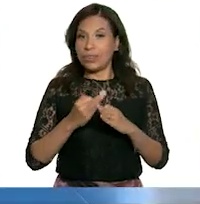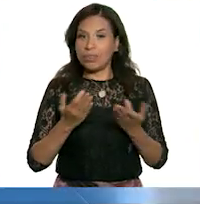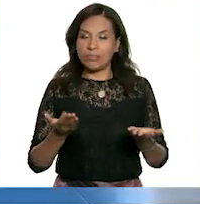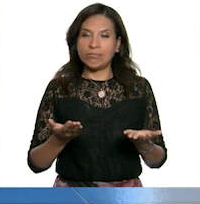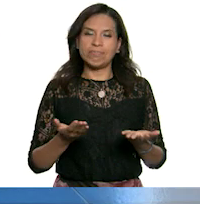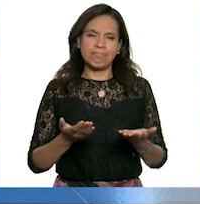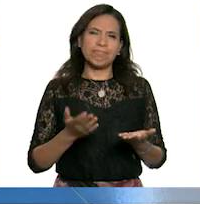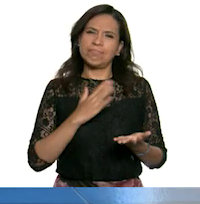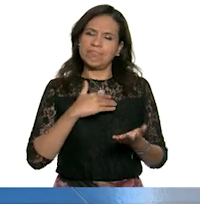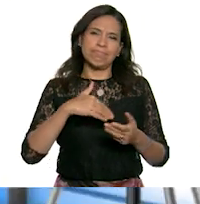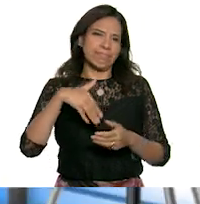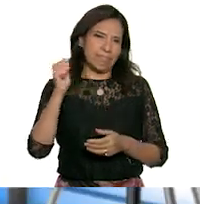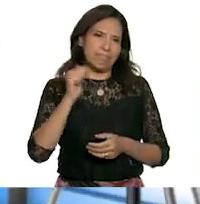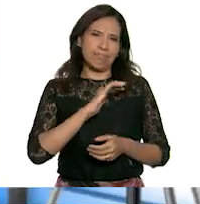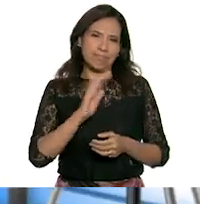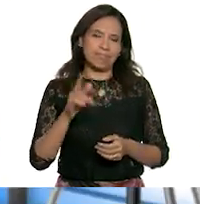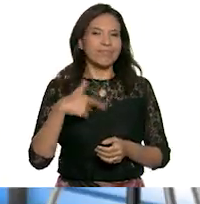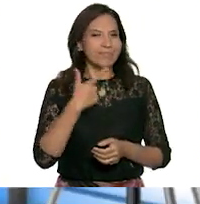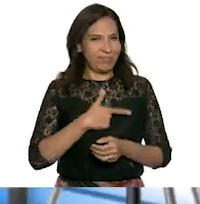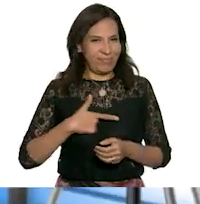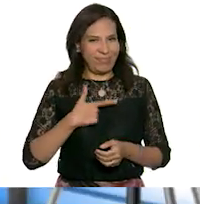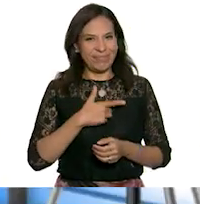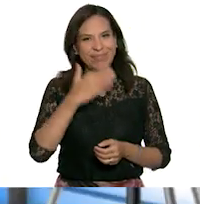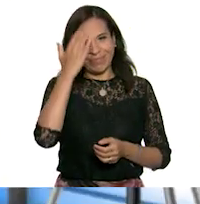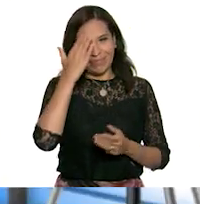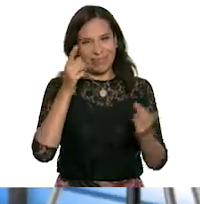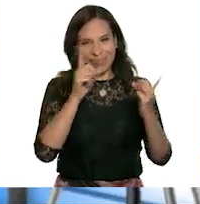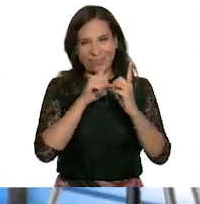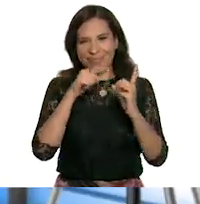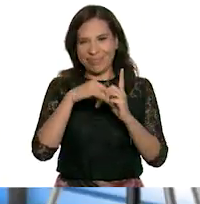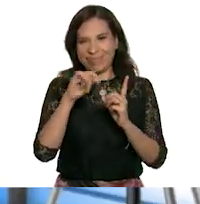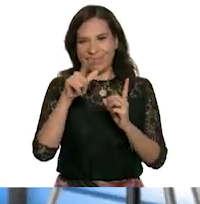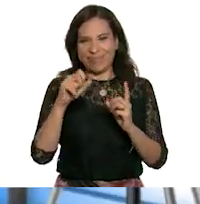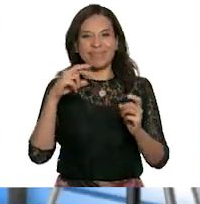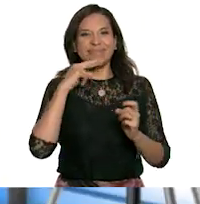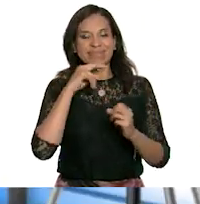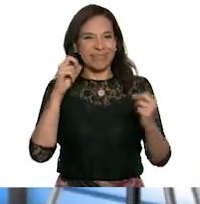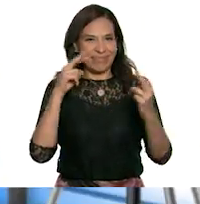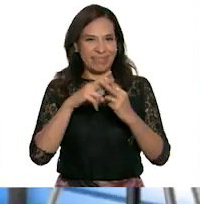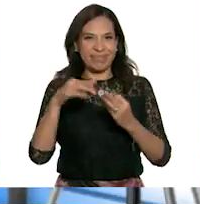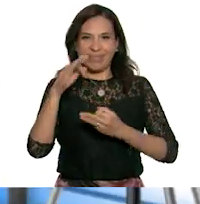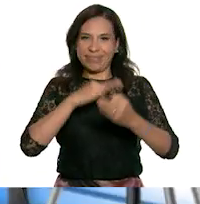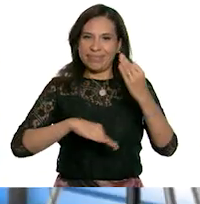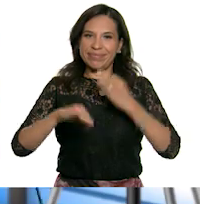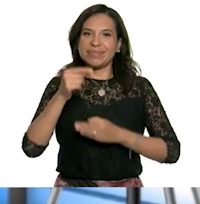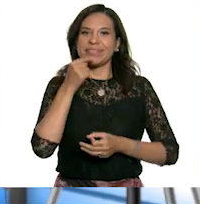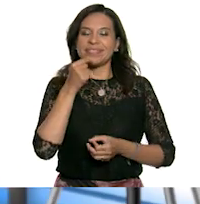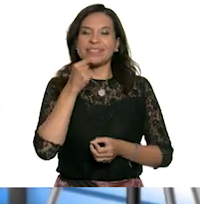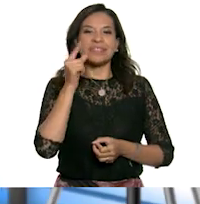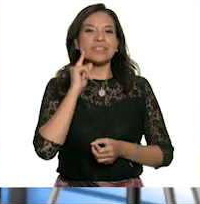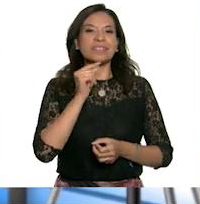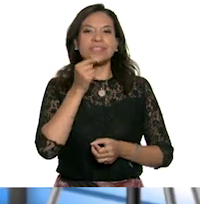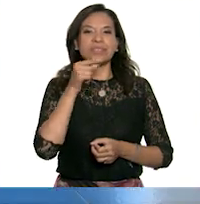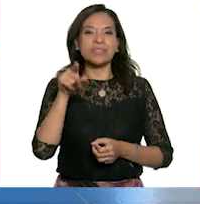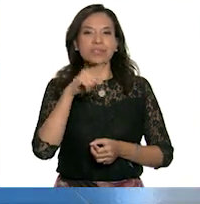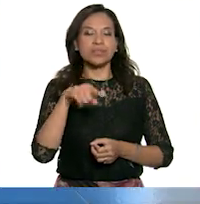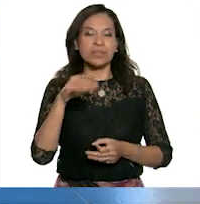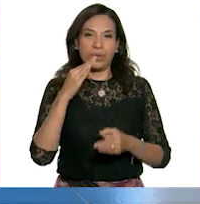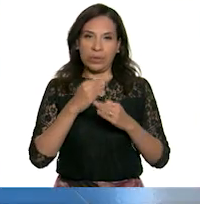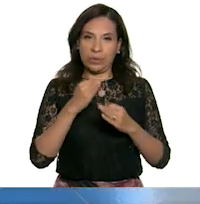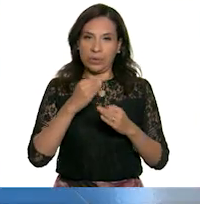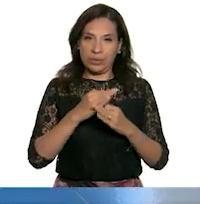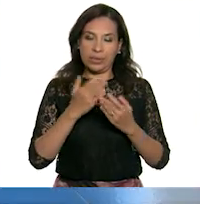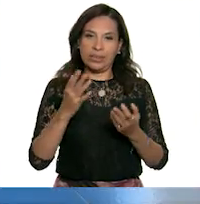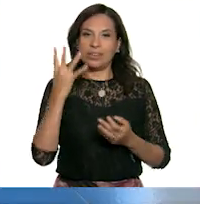pues ya me tengo que ir. Me encantó conocerte, Ale. Hasta pronto a todas las niñas y los niños que están